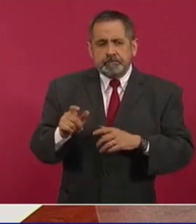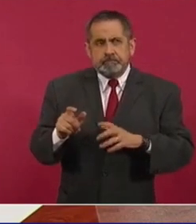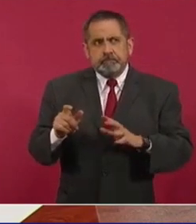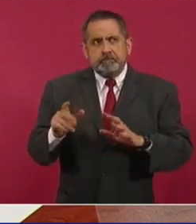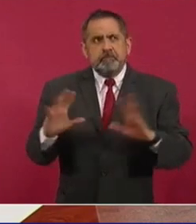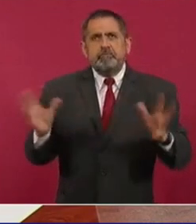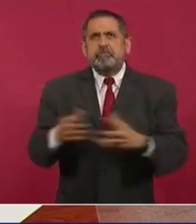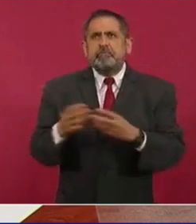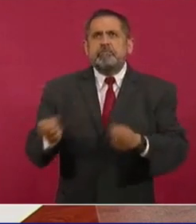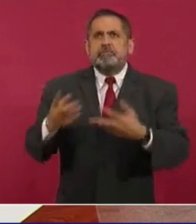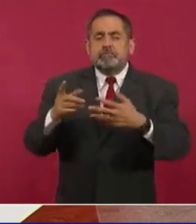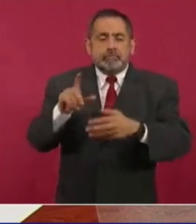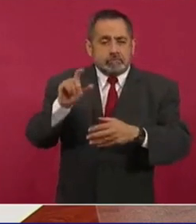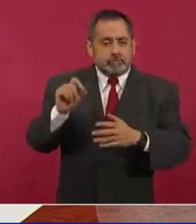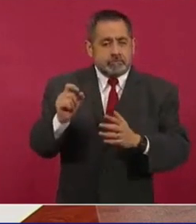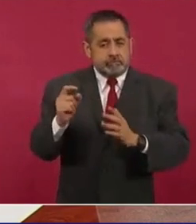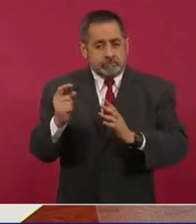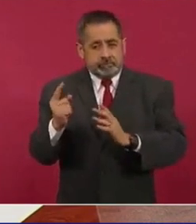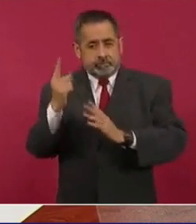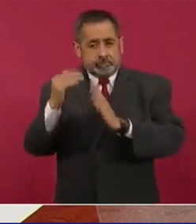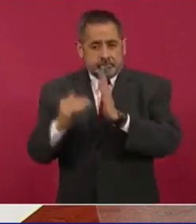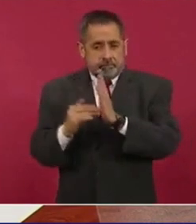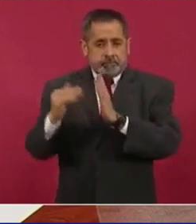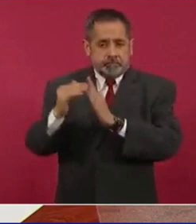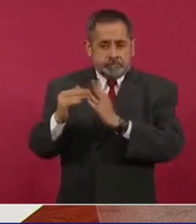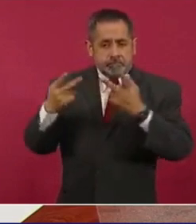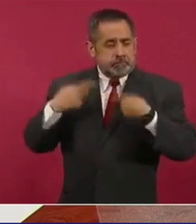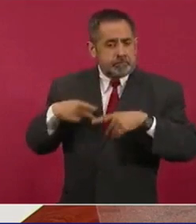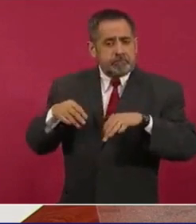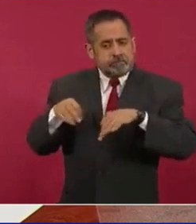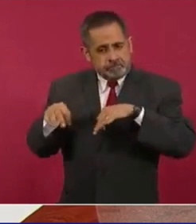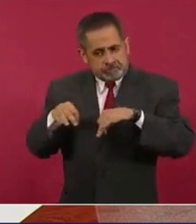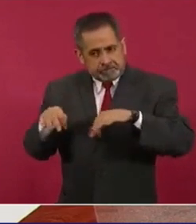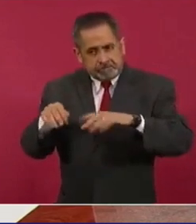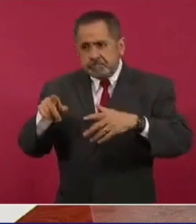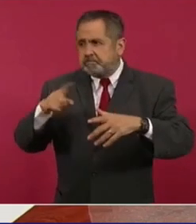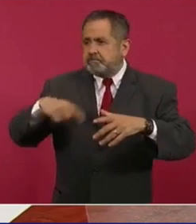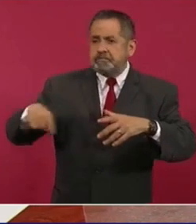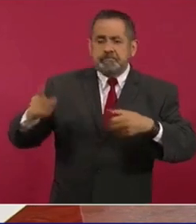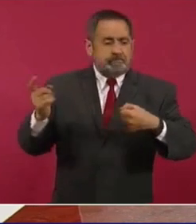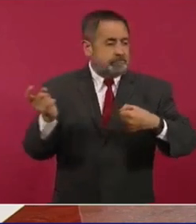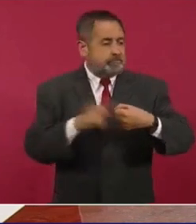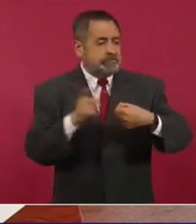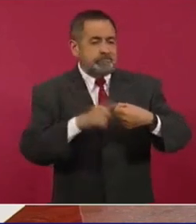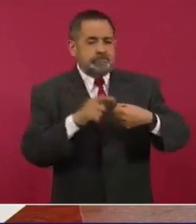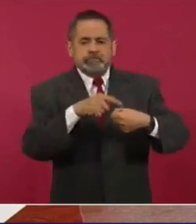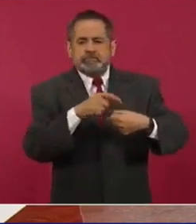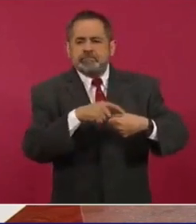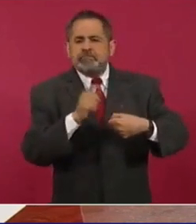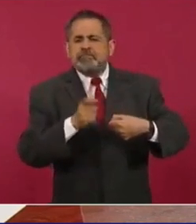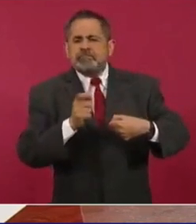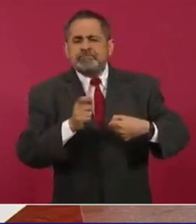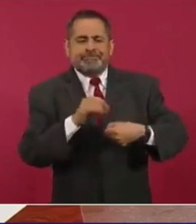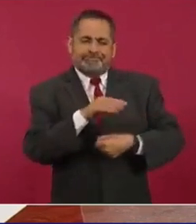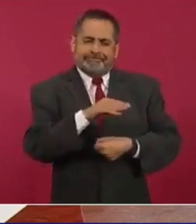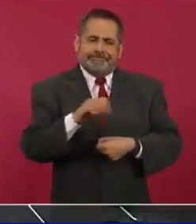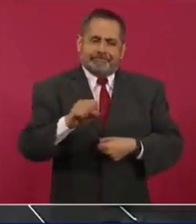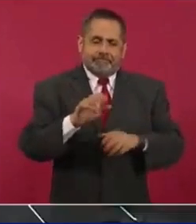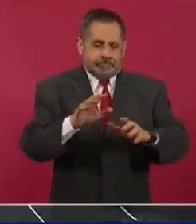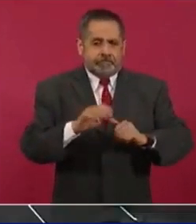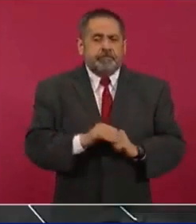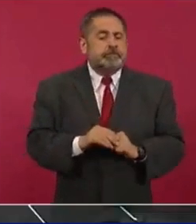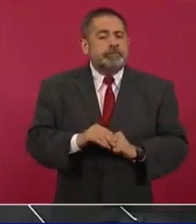de trabajadores inscritos en el Seguro Social. Y el salario promedio,